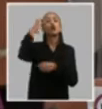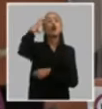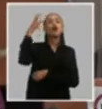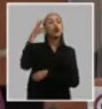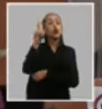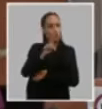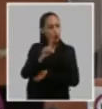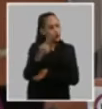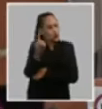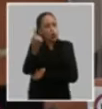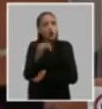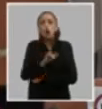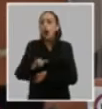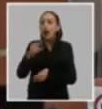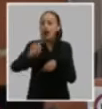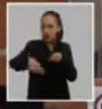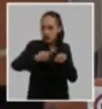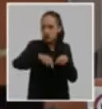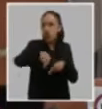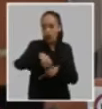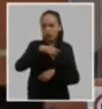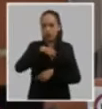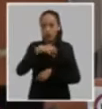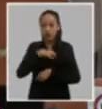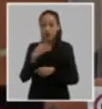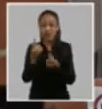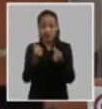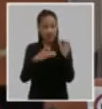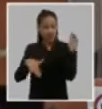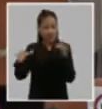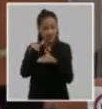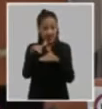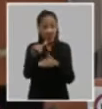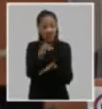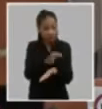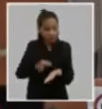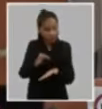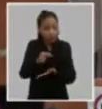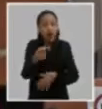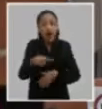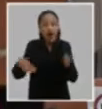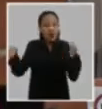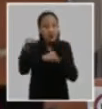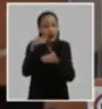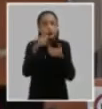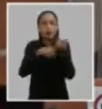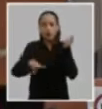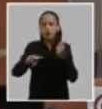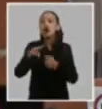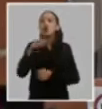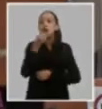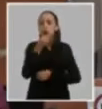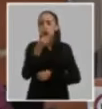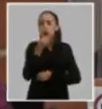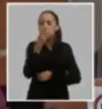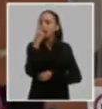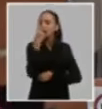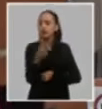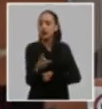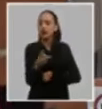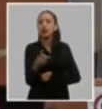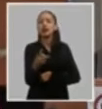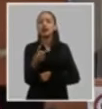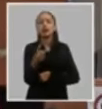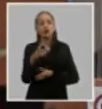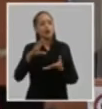Estado sino que tenemos recursos hoy financieros a nivel territorial que tenemos que orientar de una manera inteligente sobre la base de la creatividad y